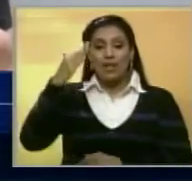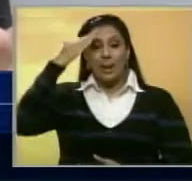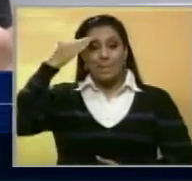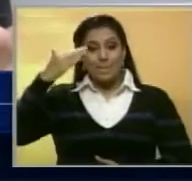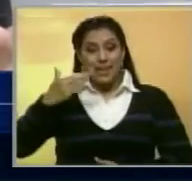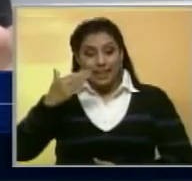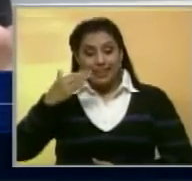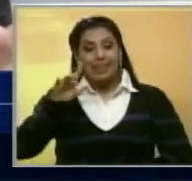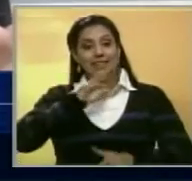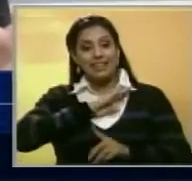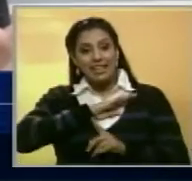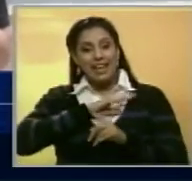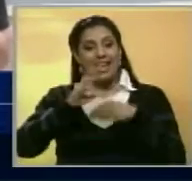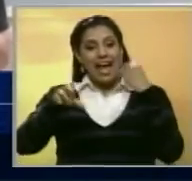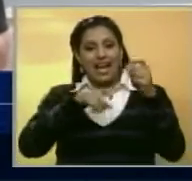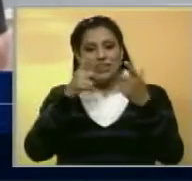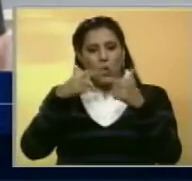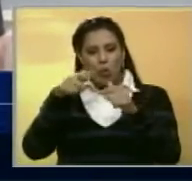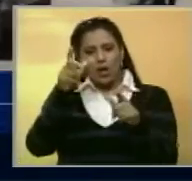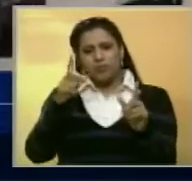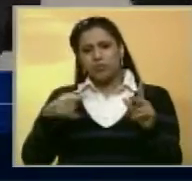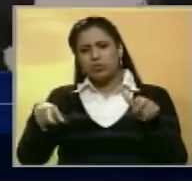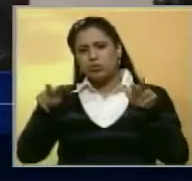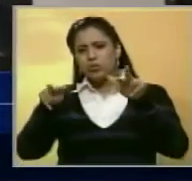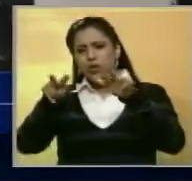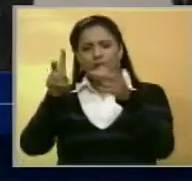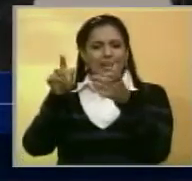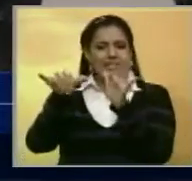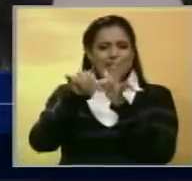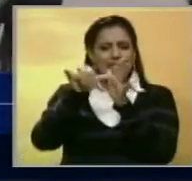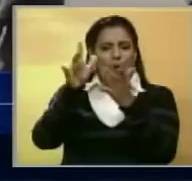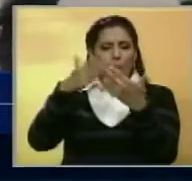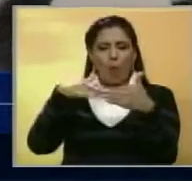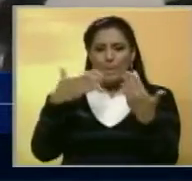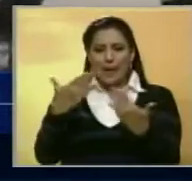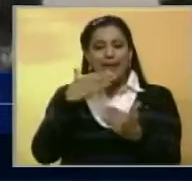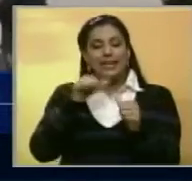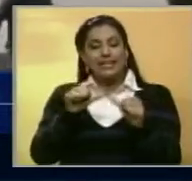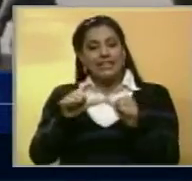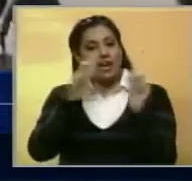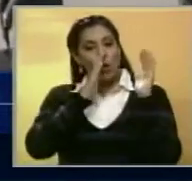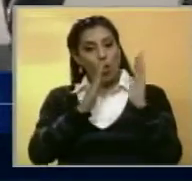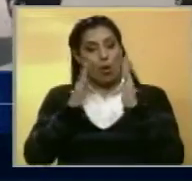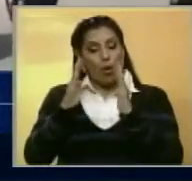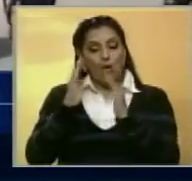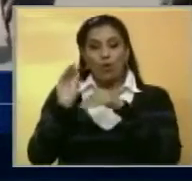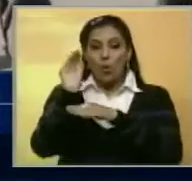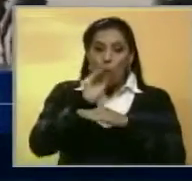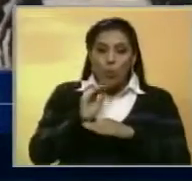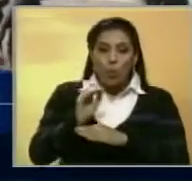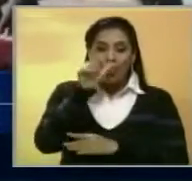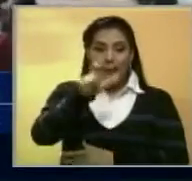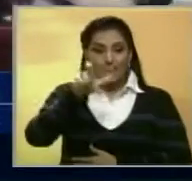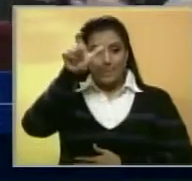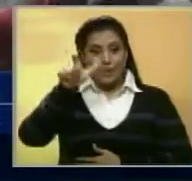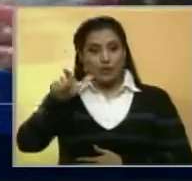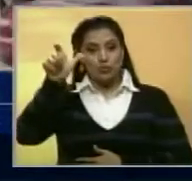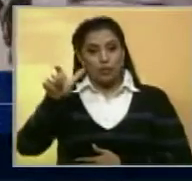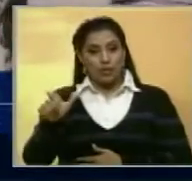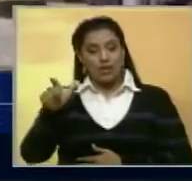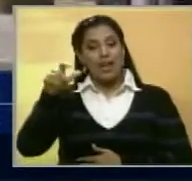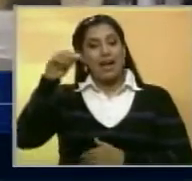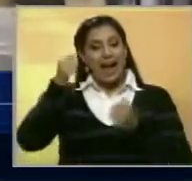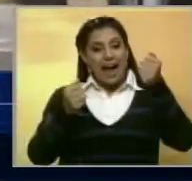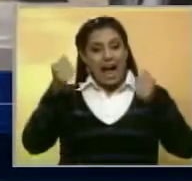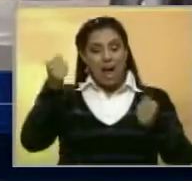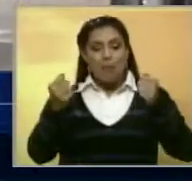Guardia Nacional se encuentra realizando recorridos permanentes para mantener el orden y resguardar a la ciudadanía. Los